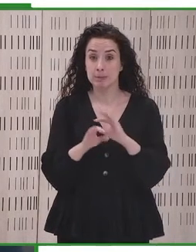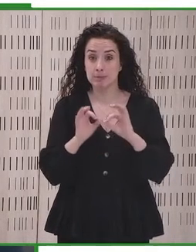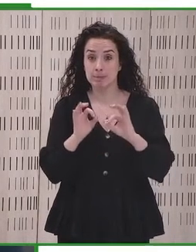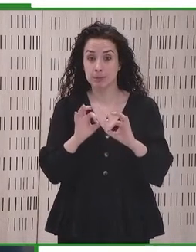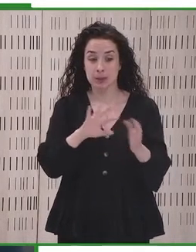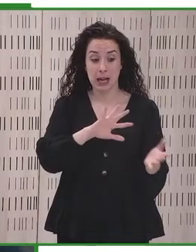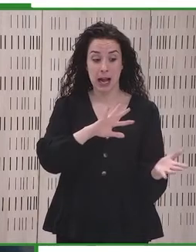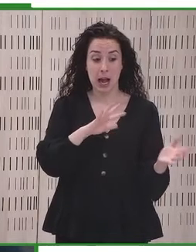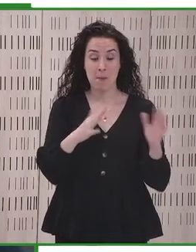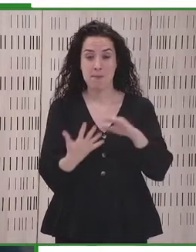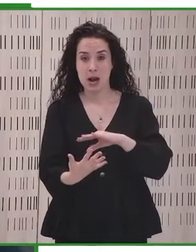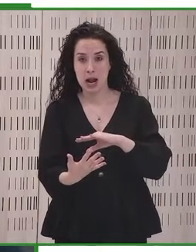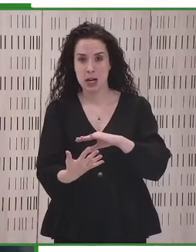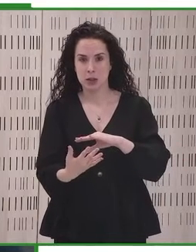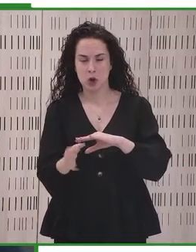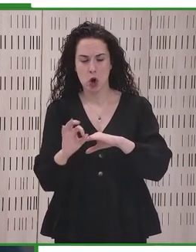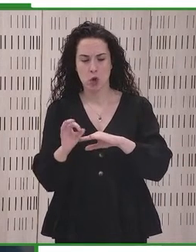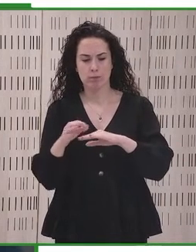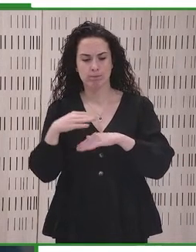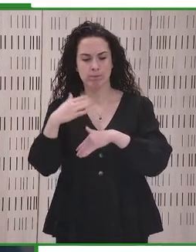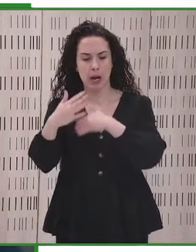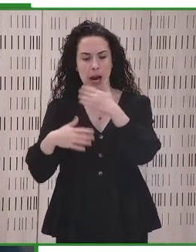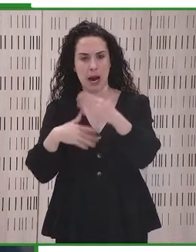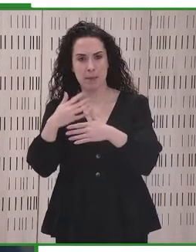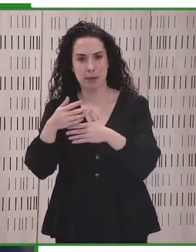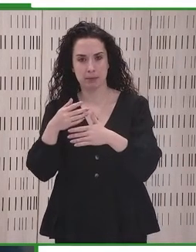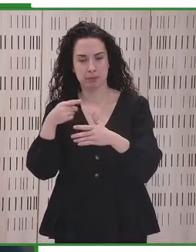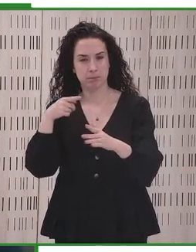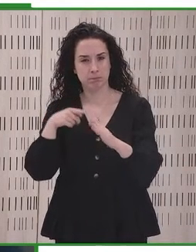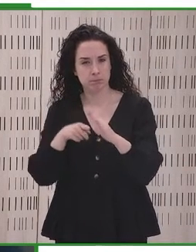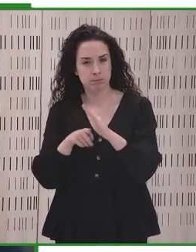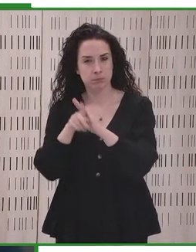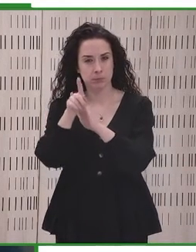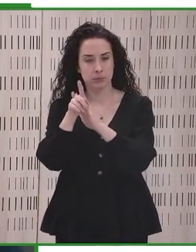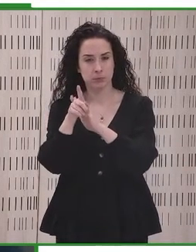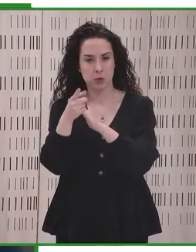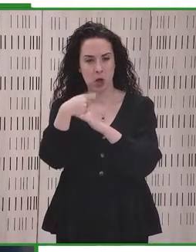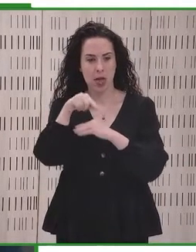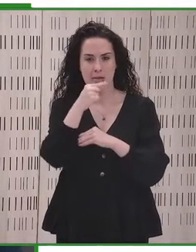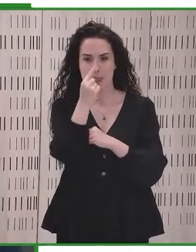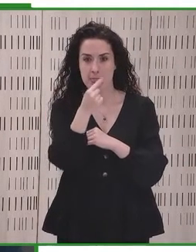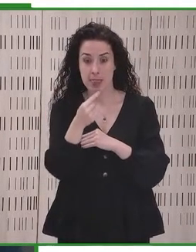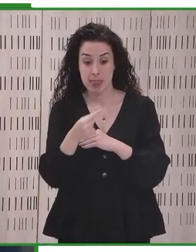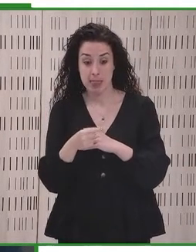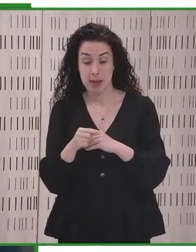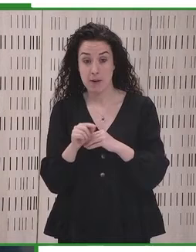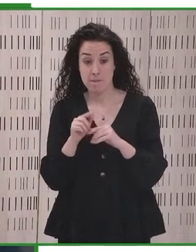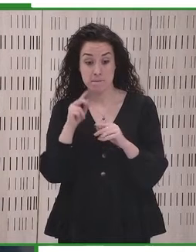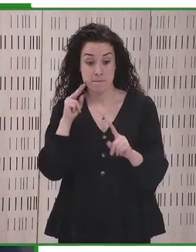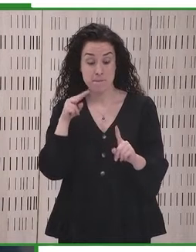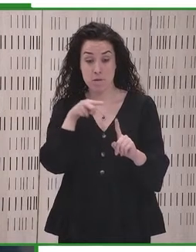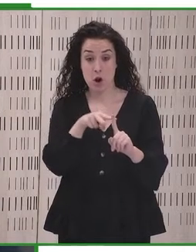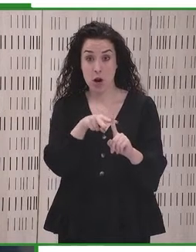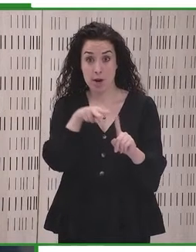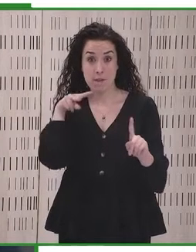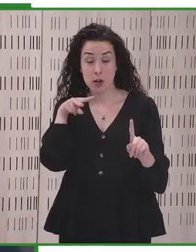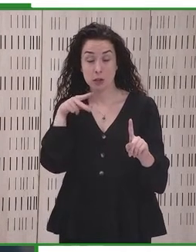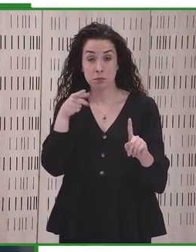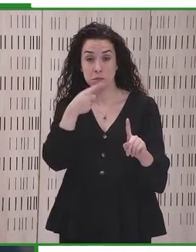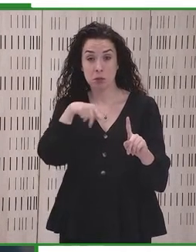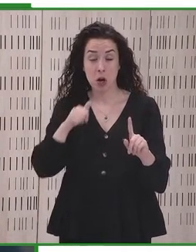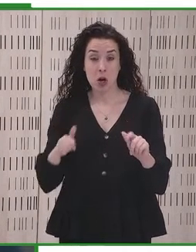que se aplica a todos